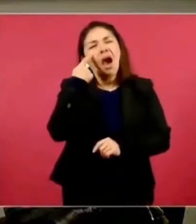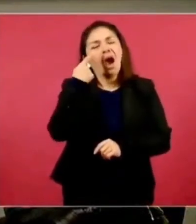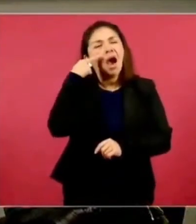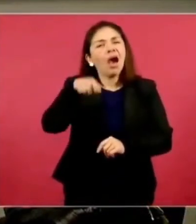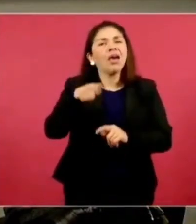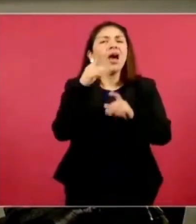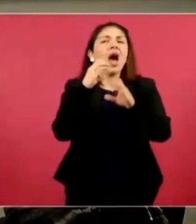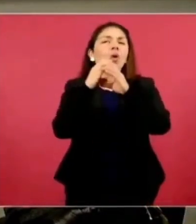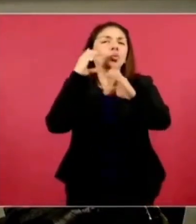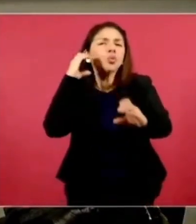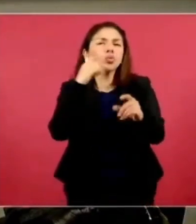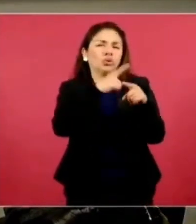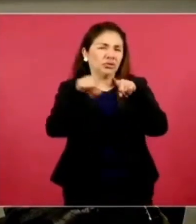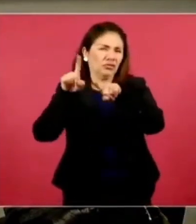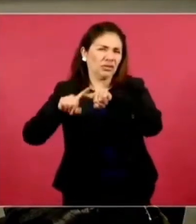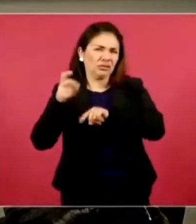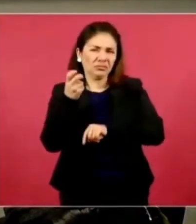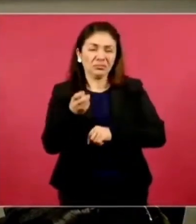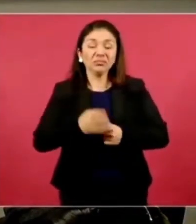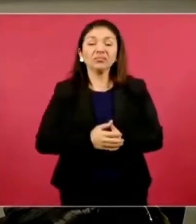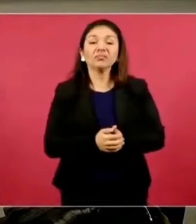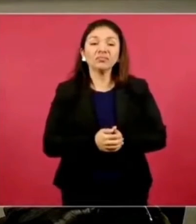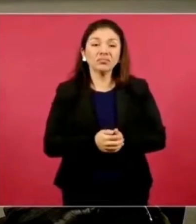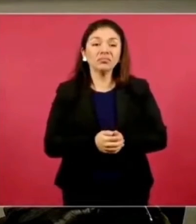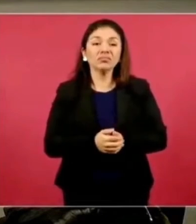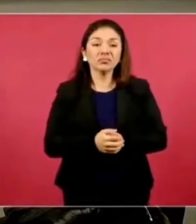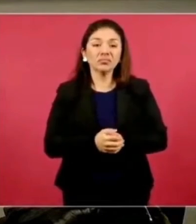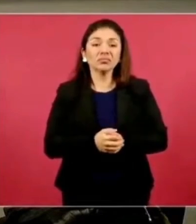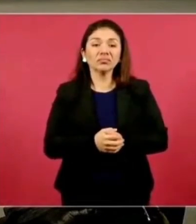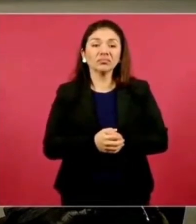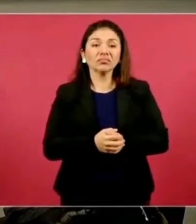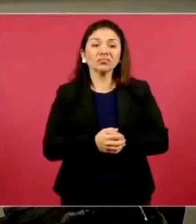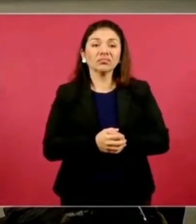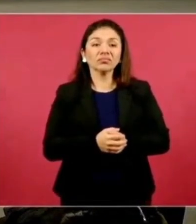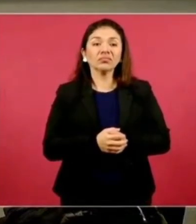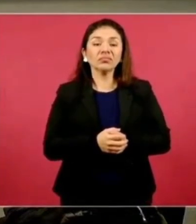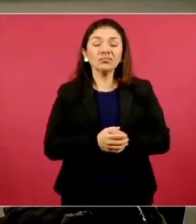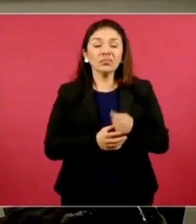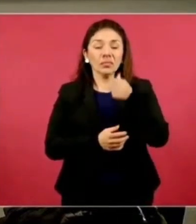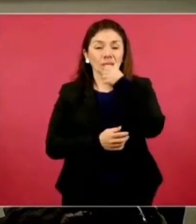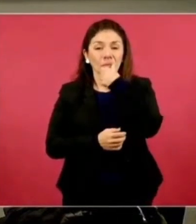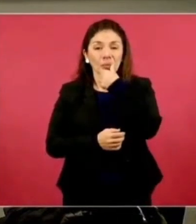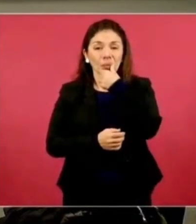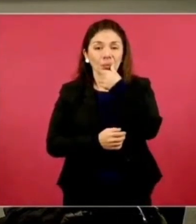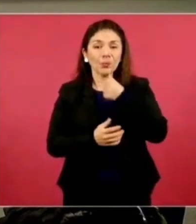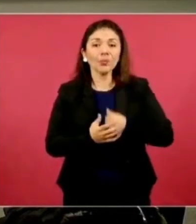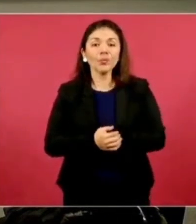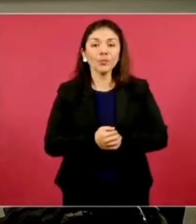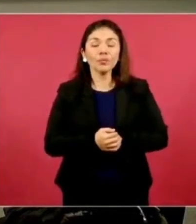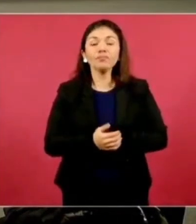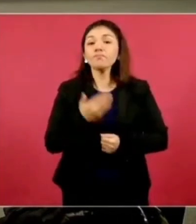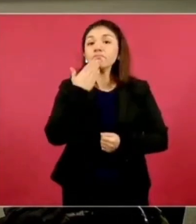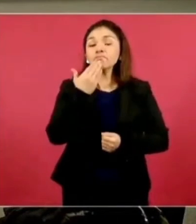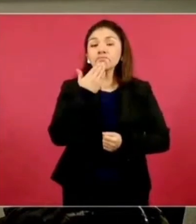y tener estos modalidades de extorsión. Muy bien,